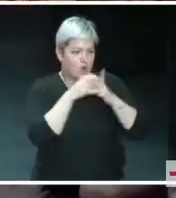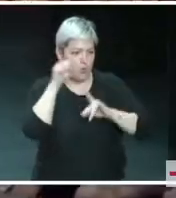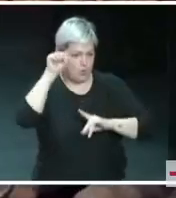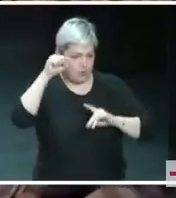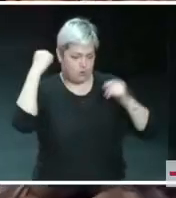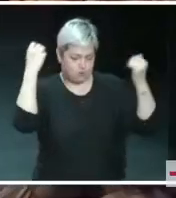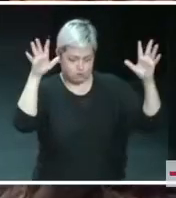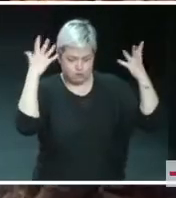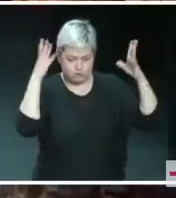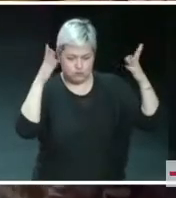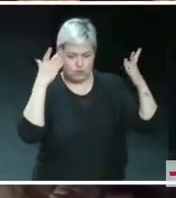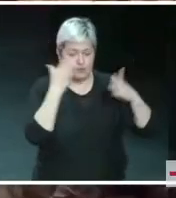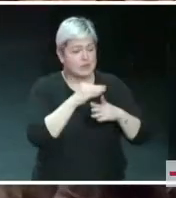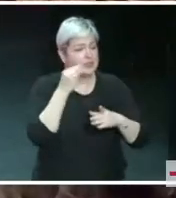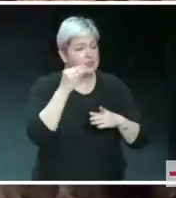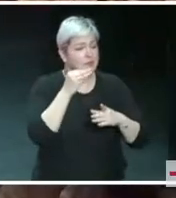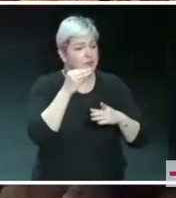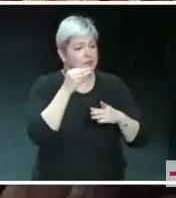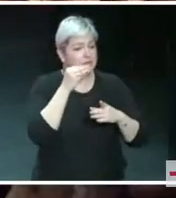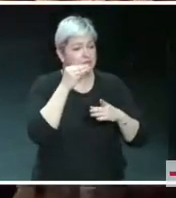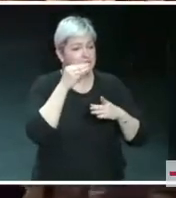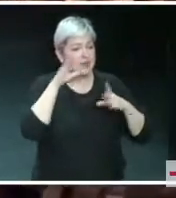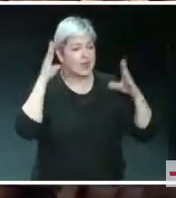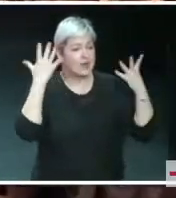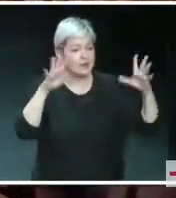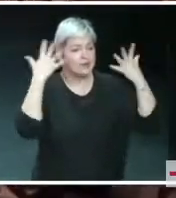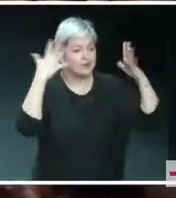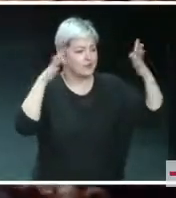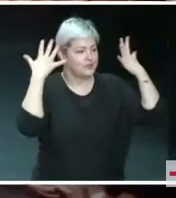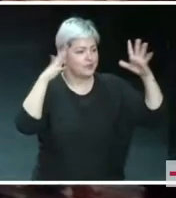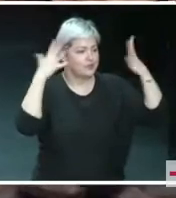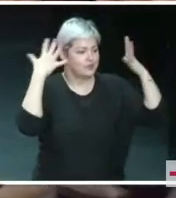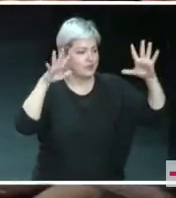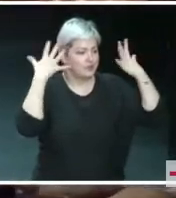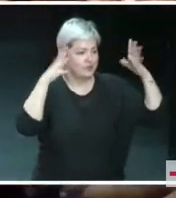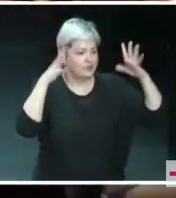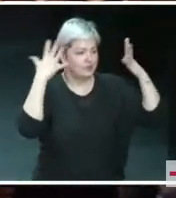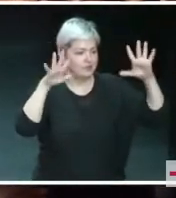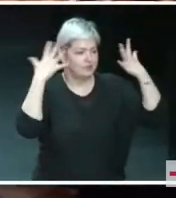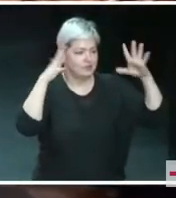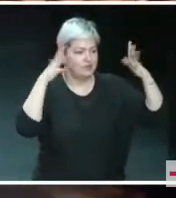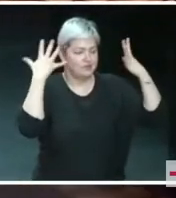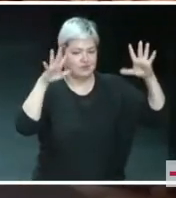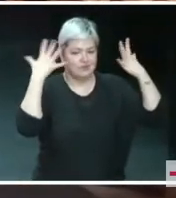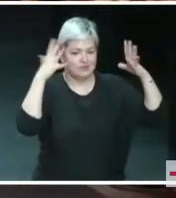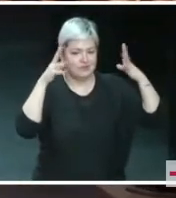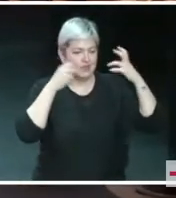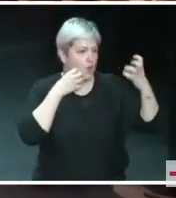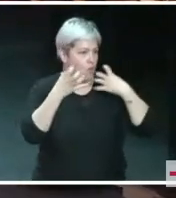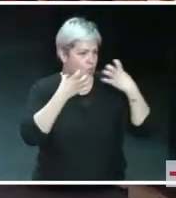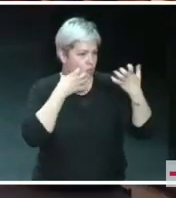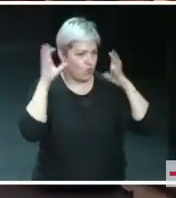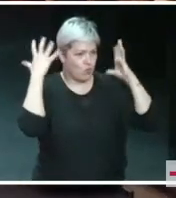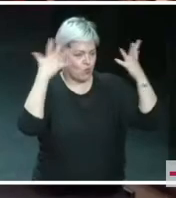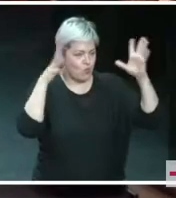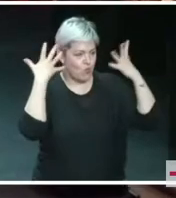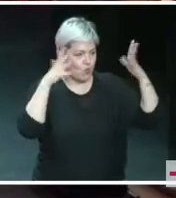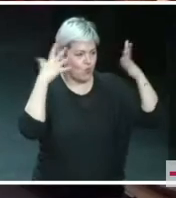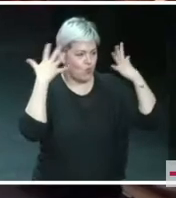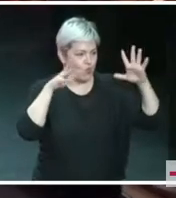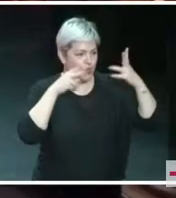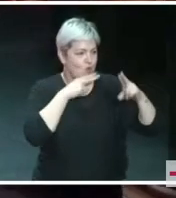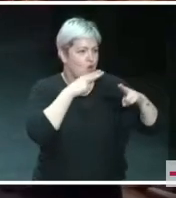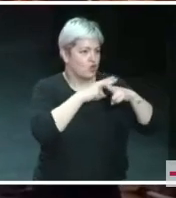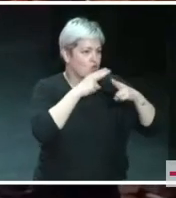y que con dolores y barro y pasionarias lanzaron el Frente Popular, llegando a acuerdos